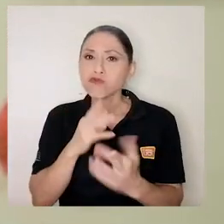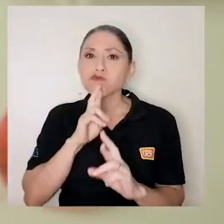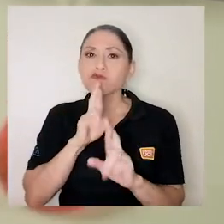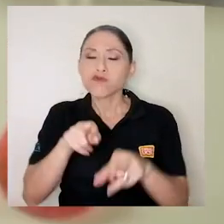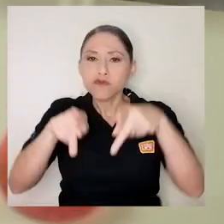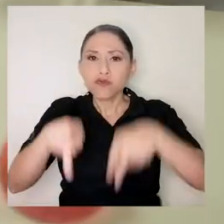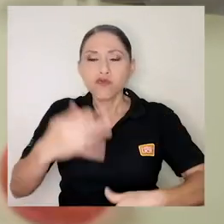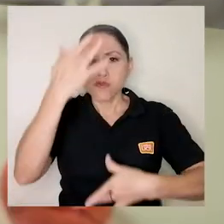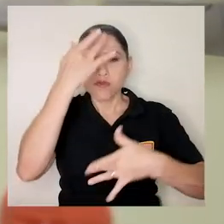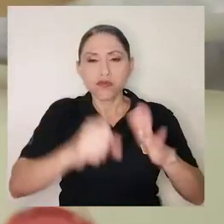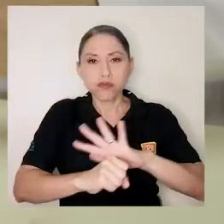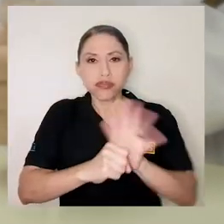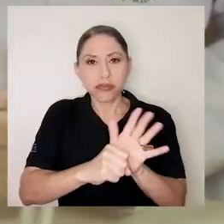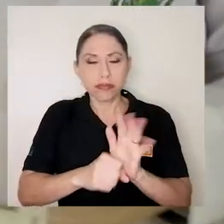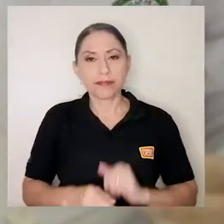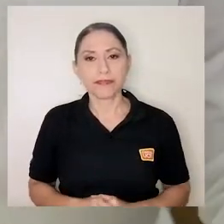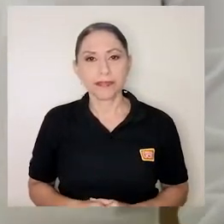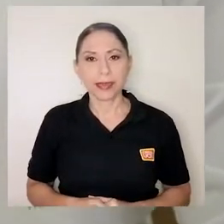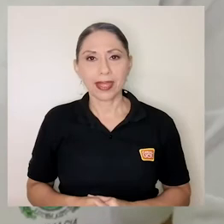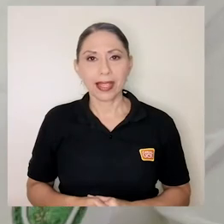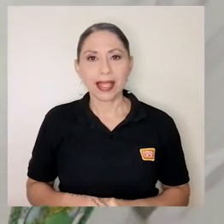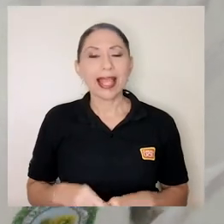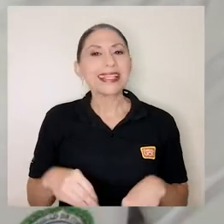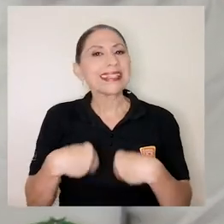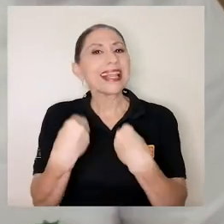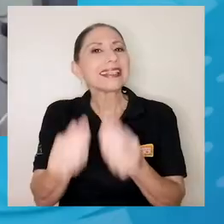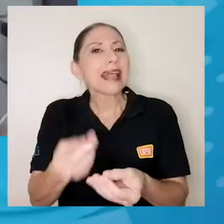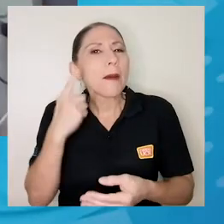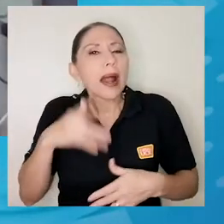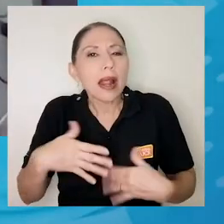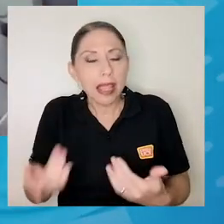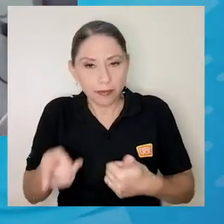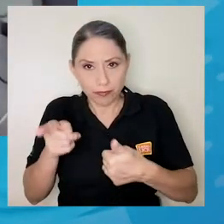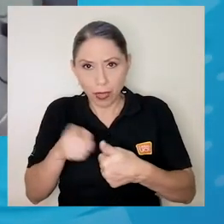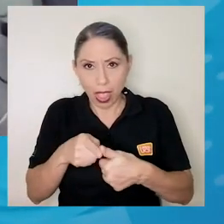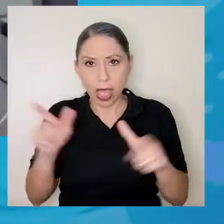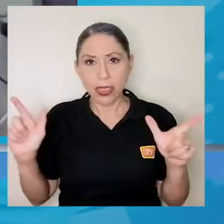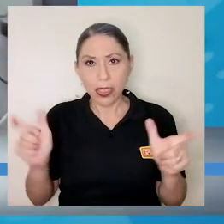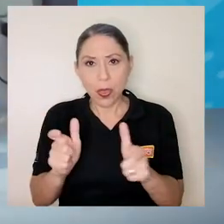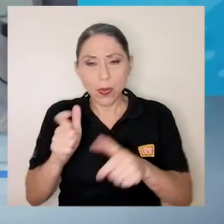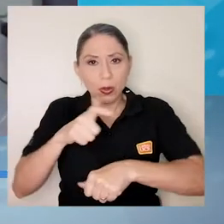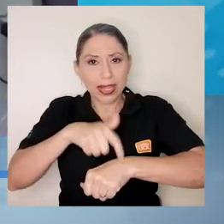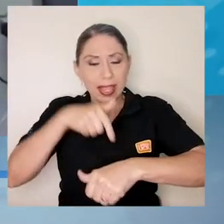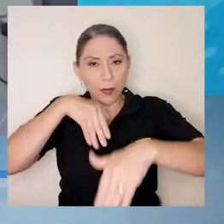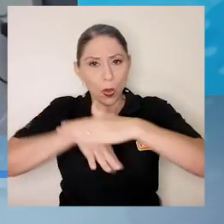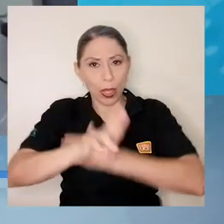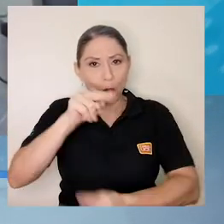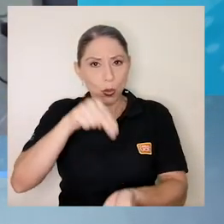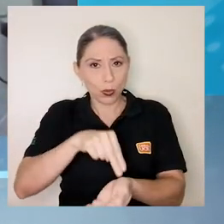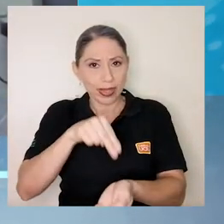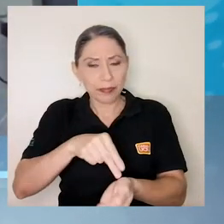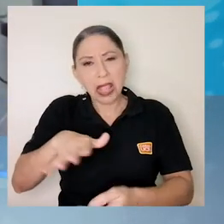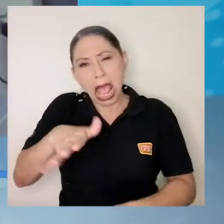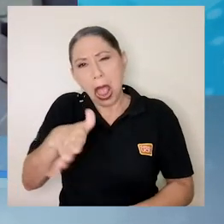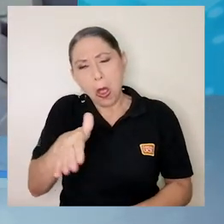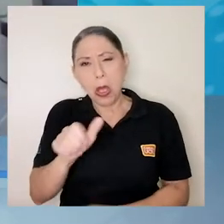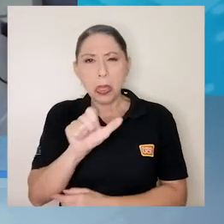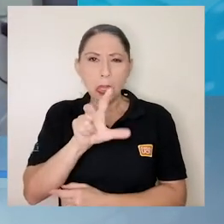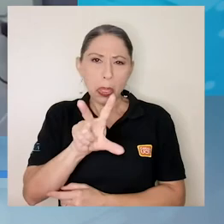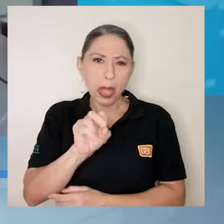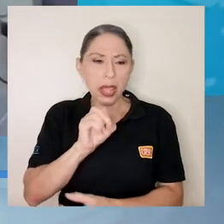con coronavirus. Se les administra para, uno, disminuir el tiempo de internamiento aproximadamente en un 30